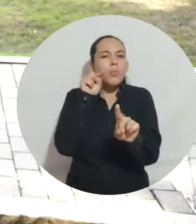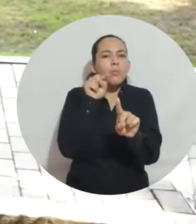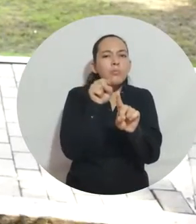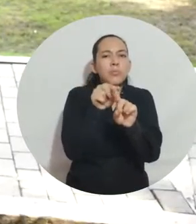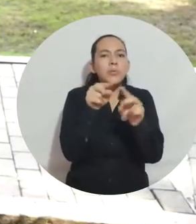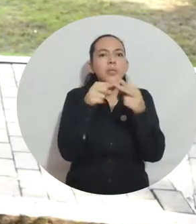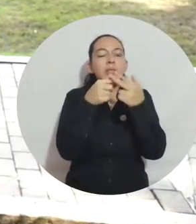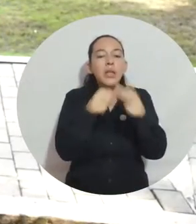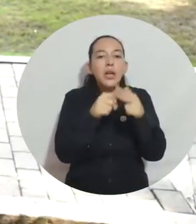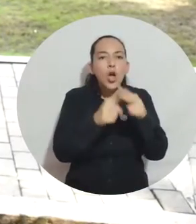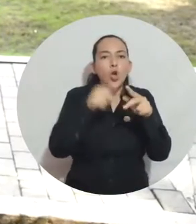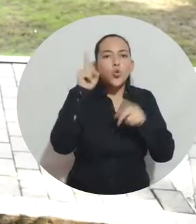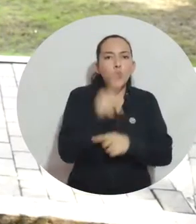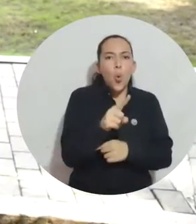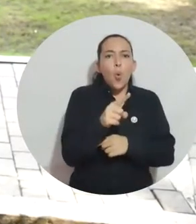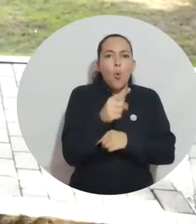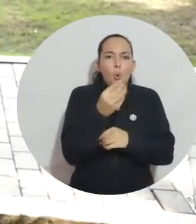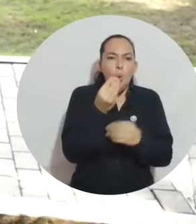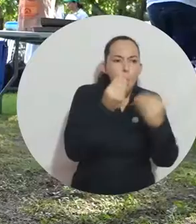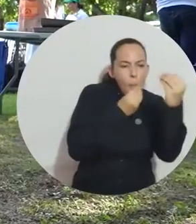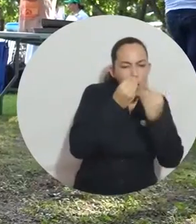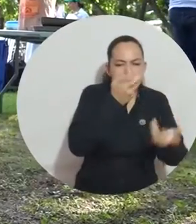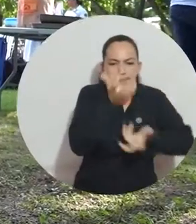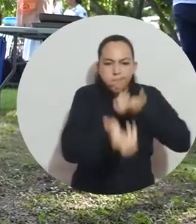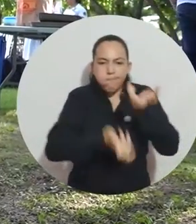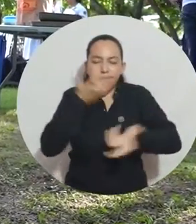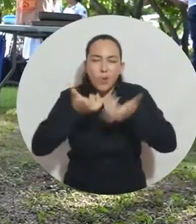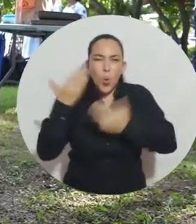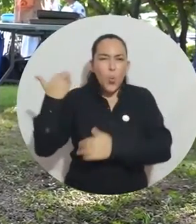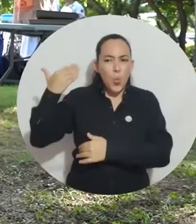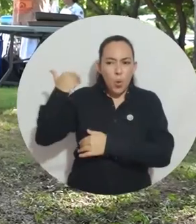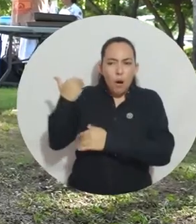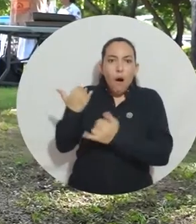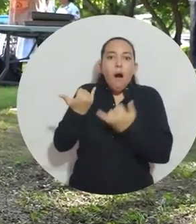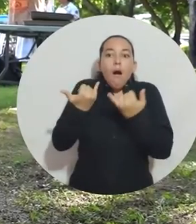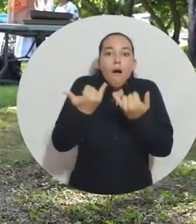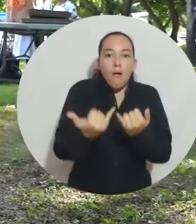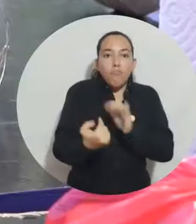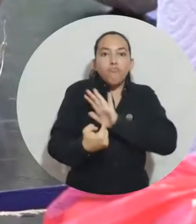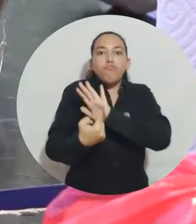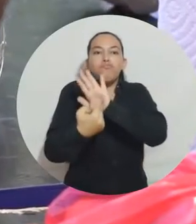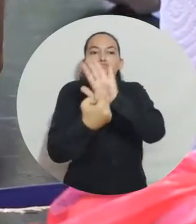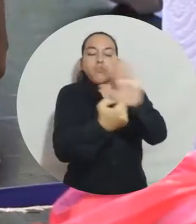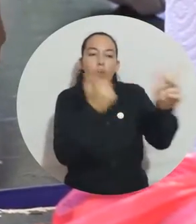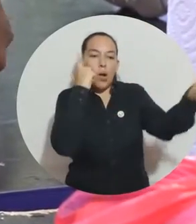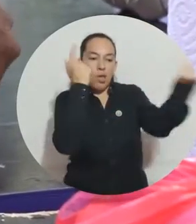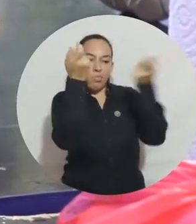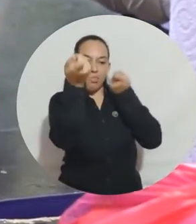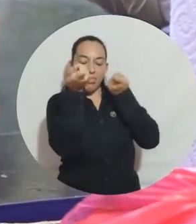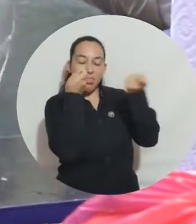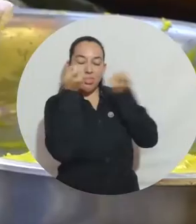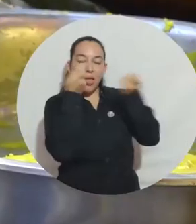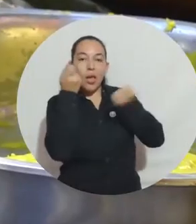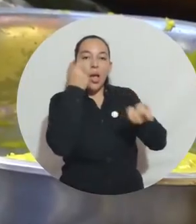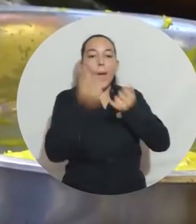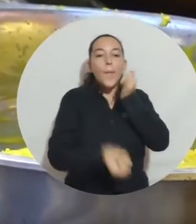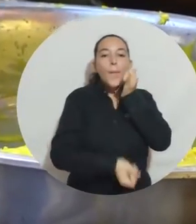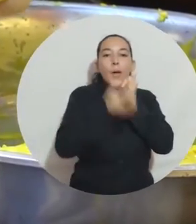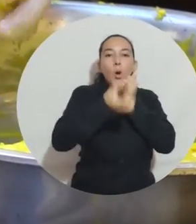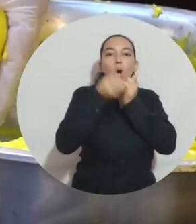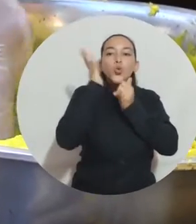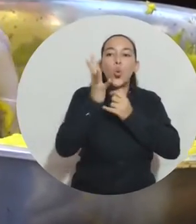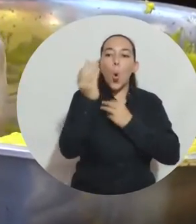El objetivo del mismo se enfoca en realizar y recrear esta actividad de cocina ancestral del Magdalena como una muestra pedagógica de saberes